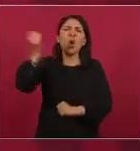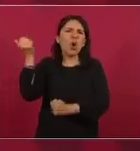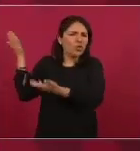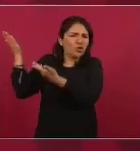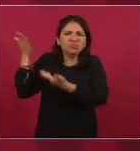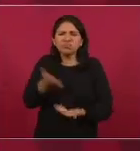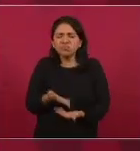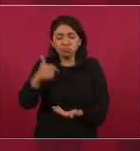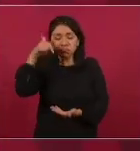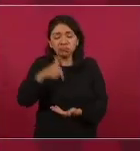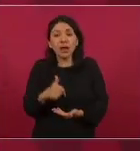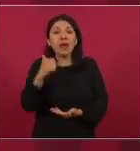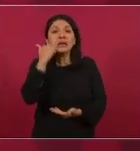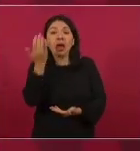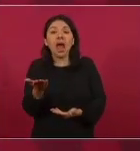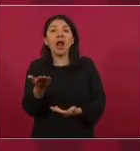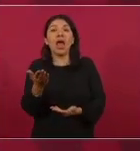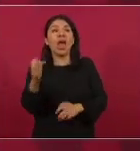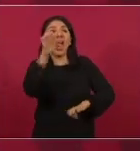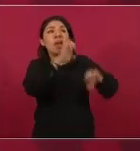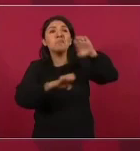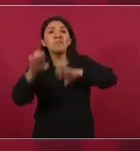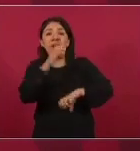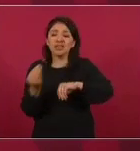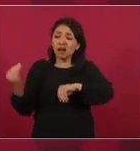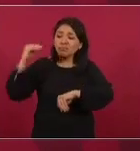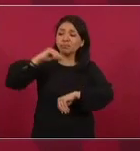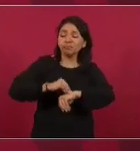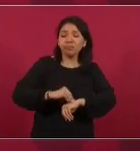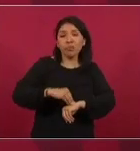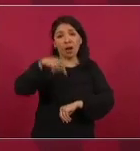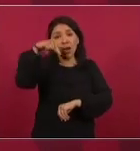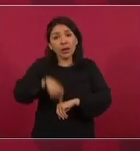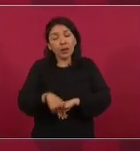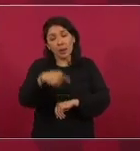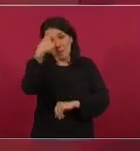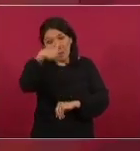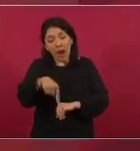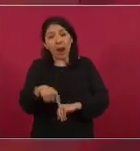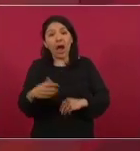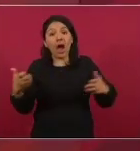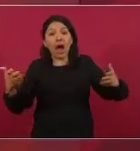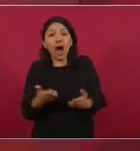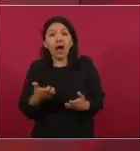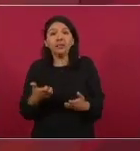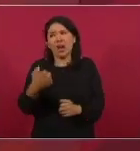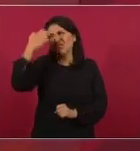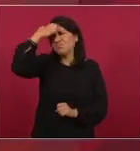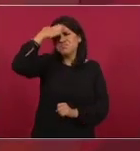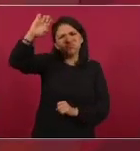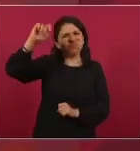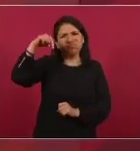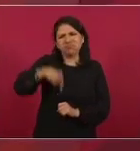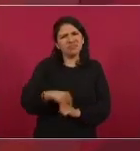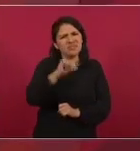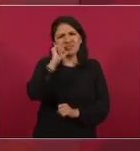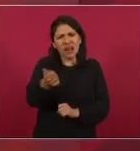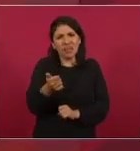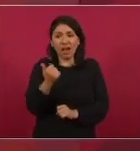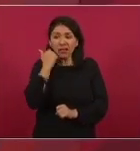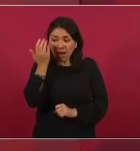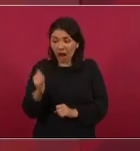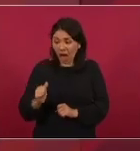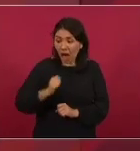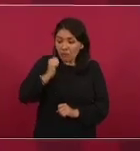ninguna empresa, ninguna corporación foránea quiera